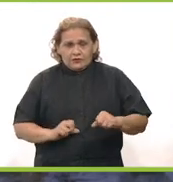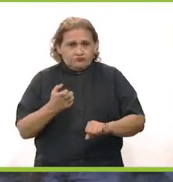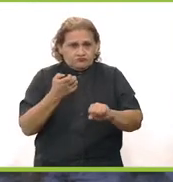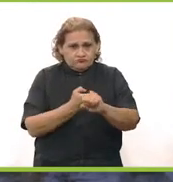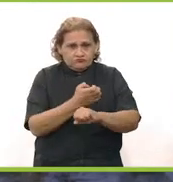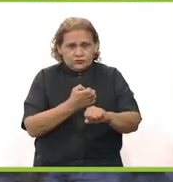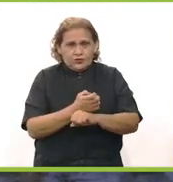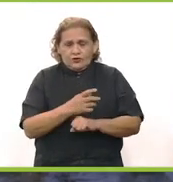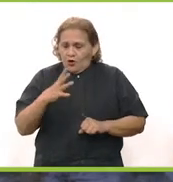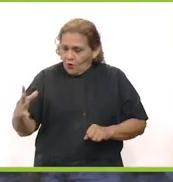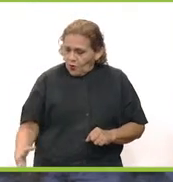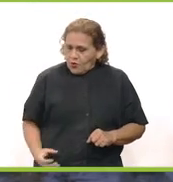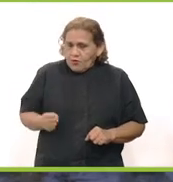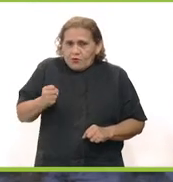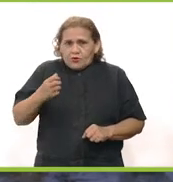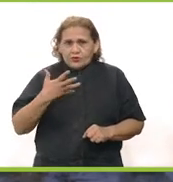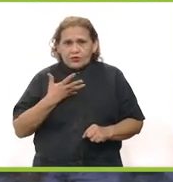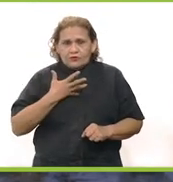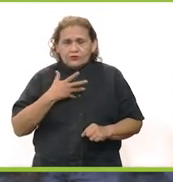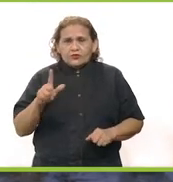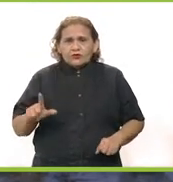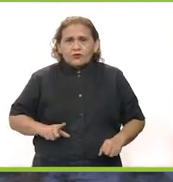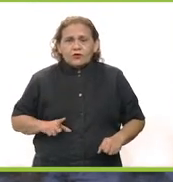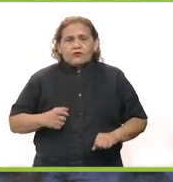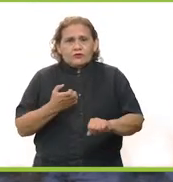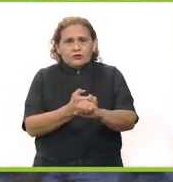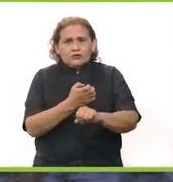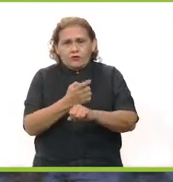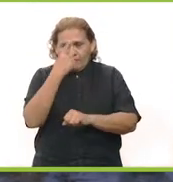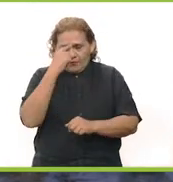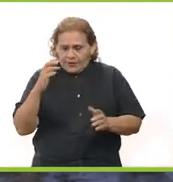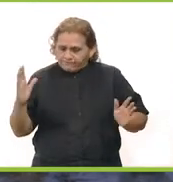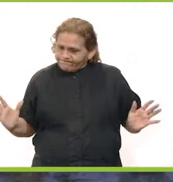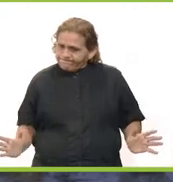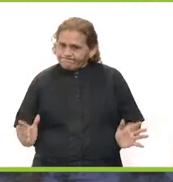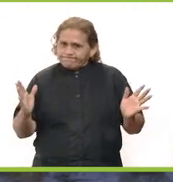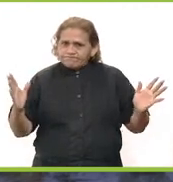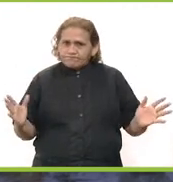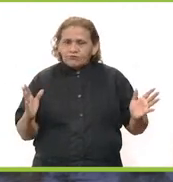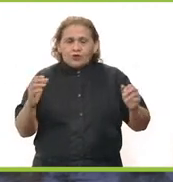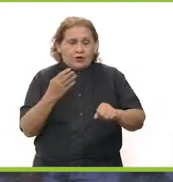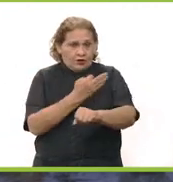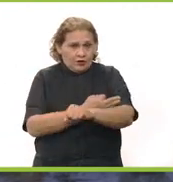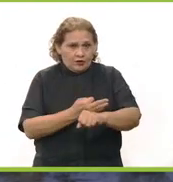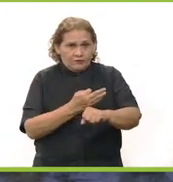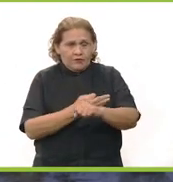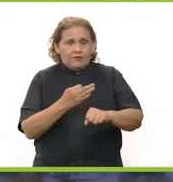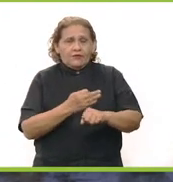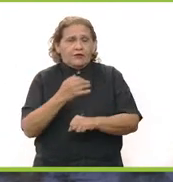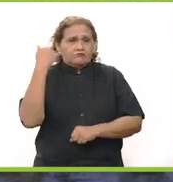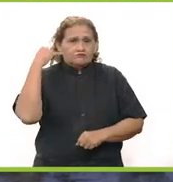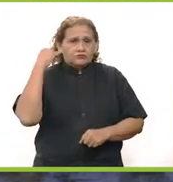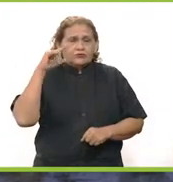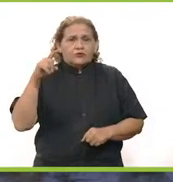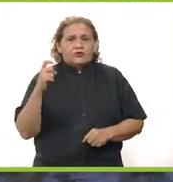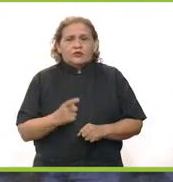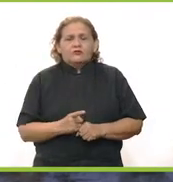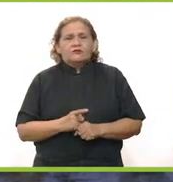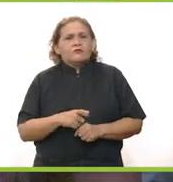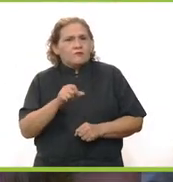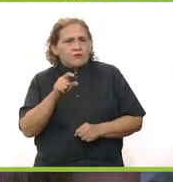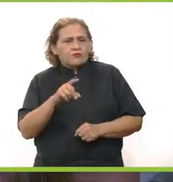reactivación económica del Estado, un esfuerzo que tenemos claro que es del gobierno del Estado para seguir apoyando a las familias